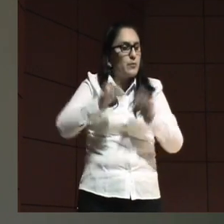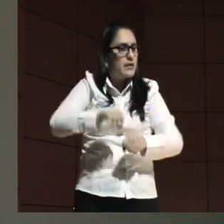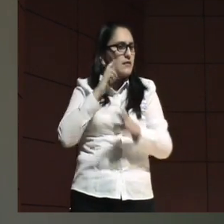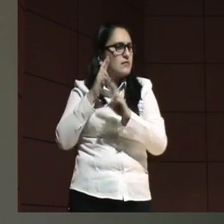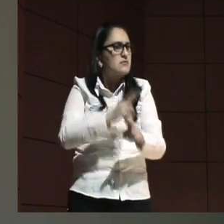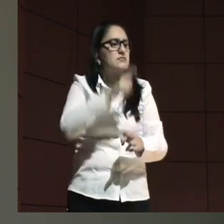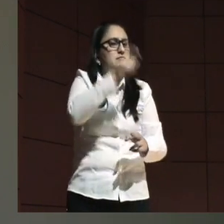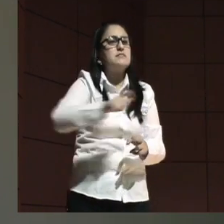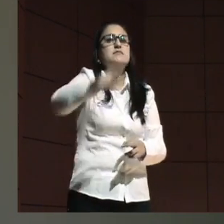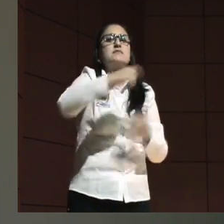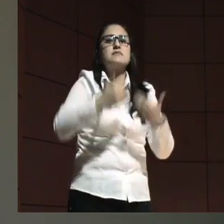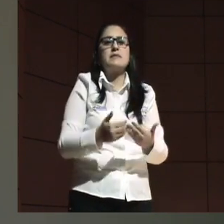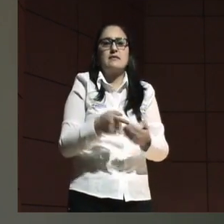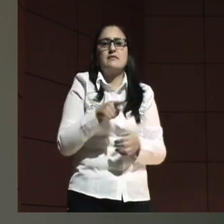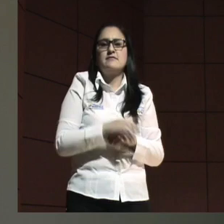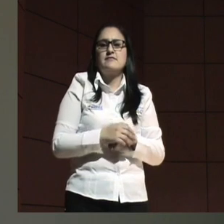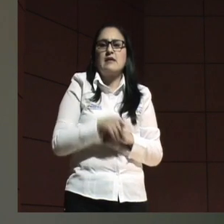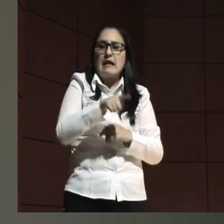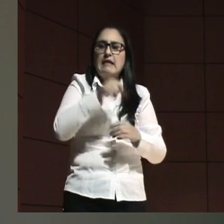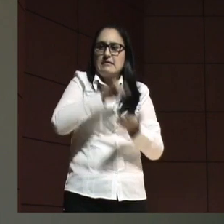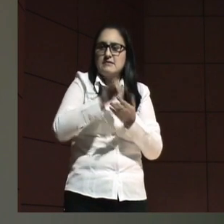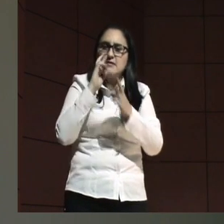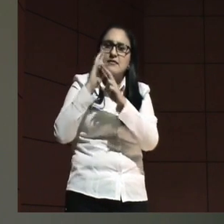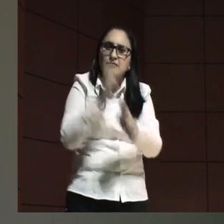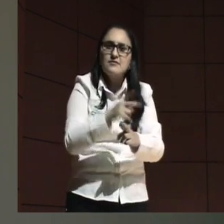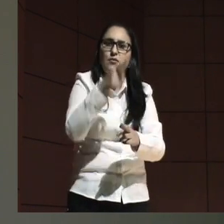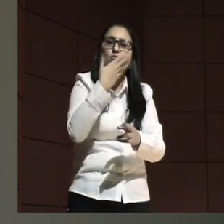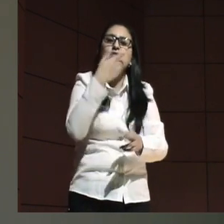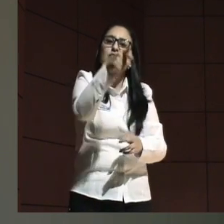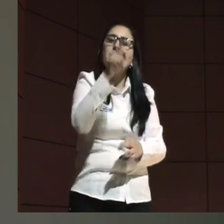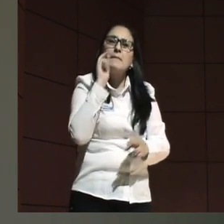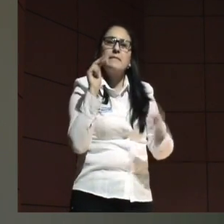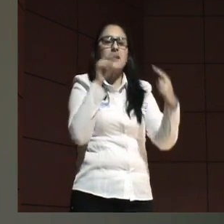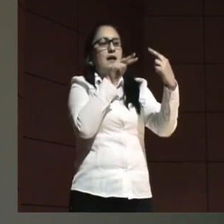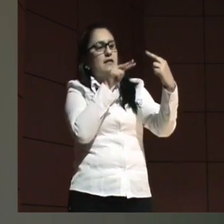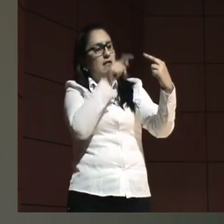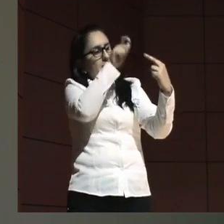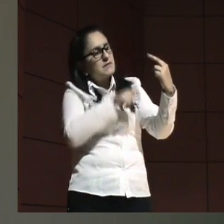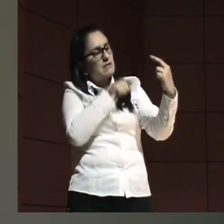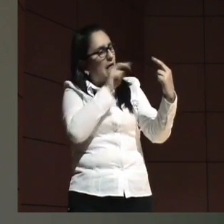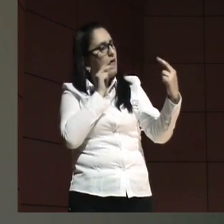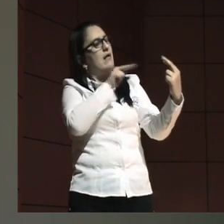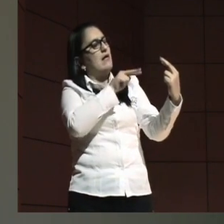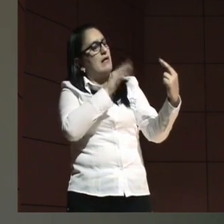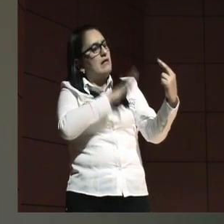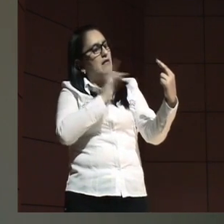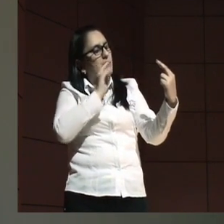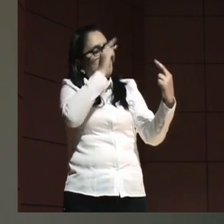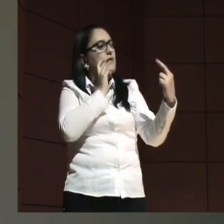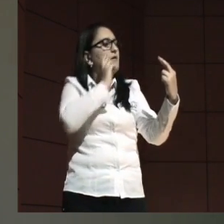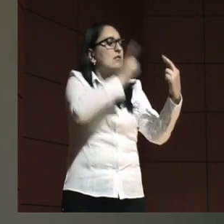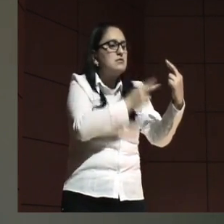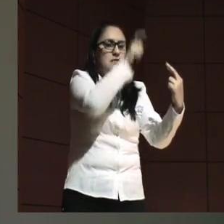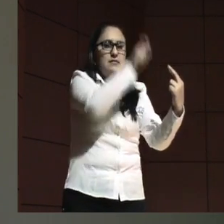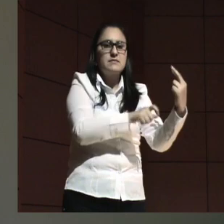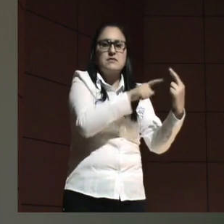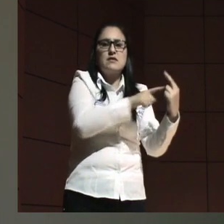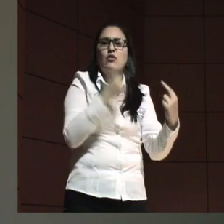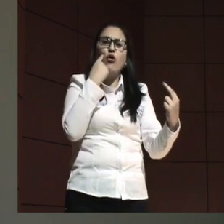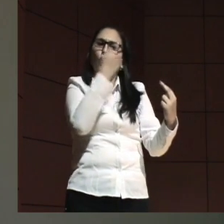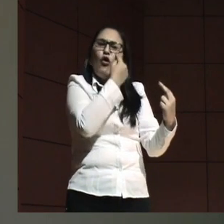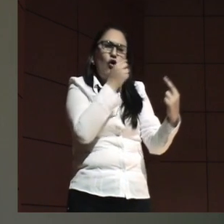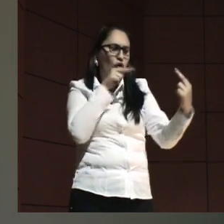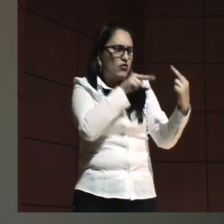eso porque esa otredad se reconoce repito cuando usted mira los ojos al otro y puede verse incluso no solo en los ojos